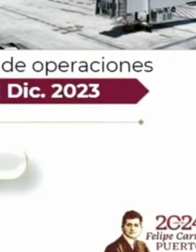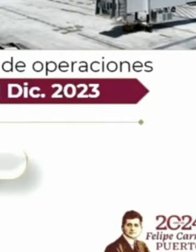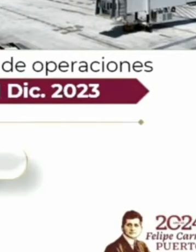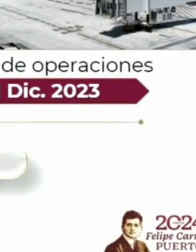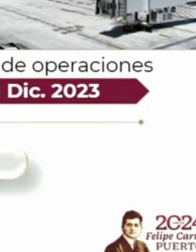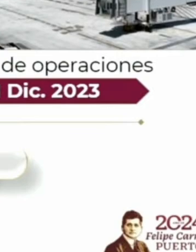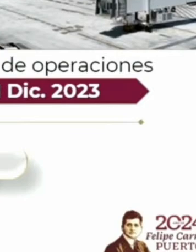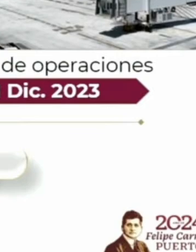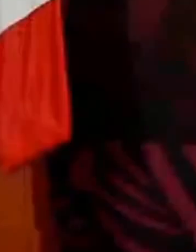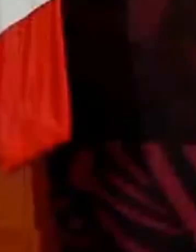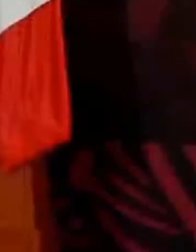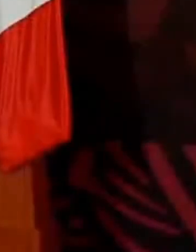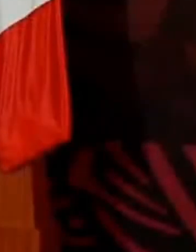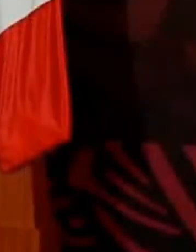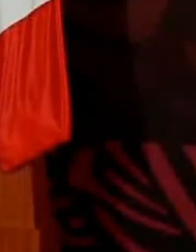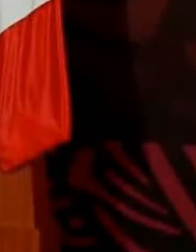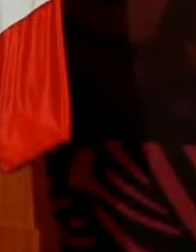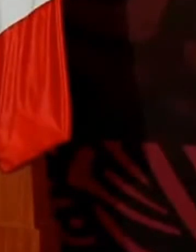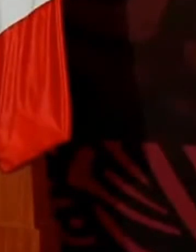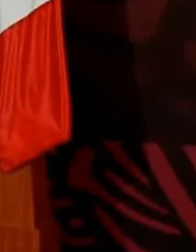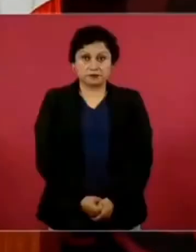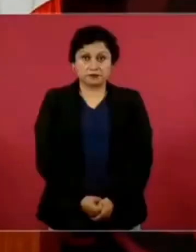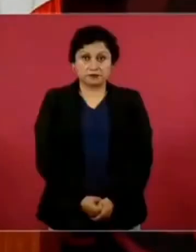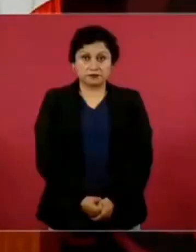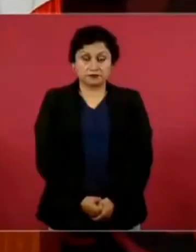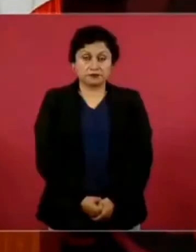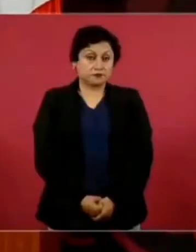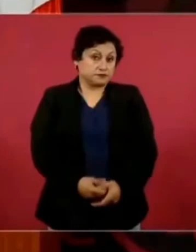este aeropuerto? También.